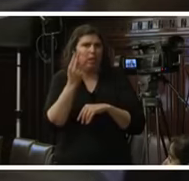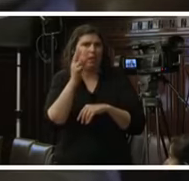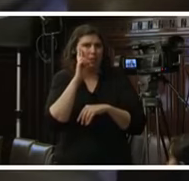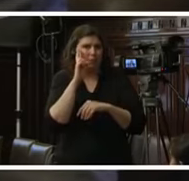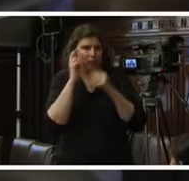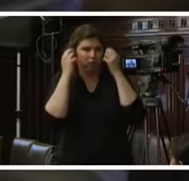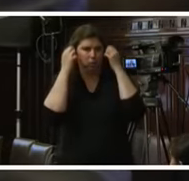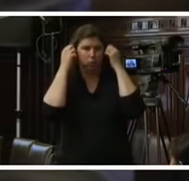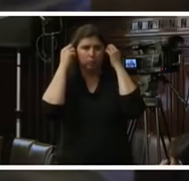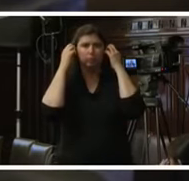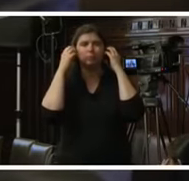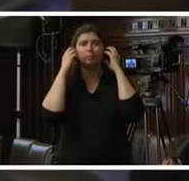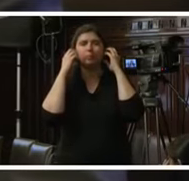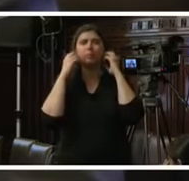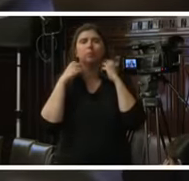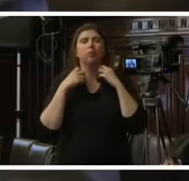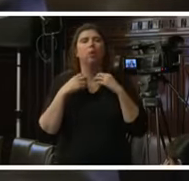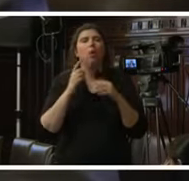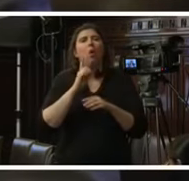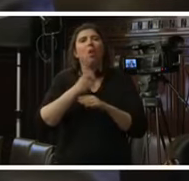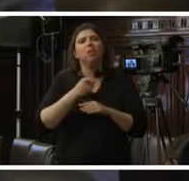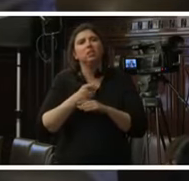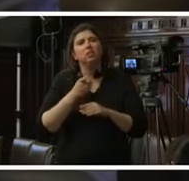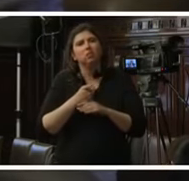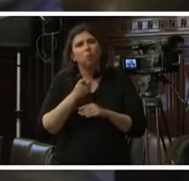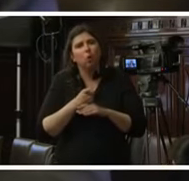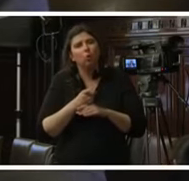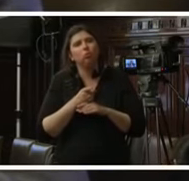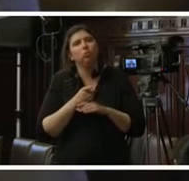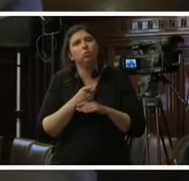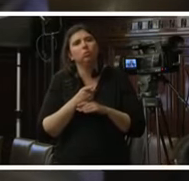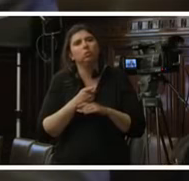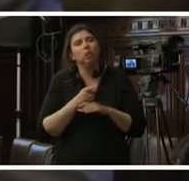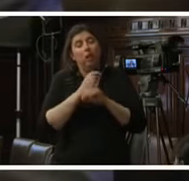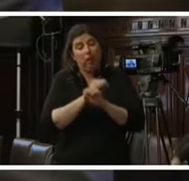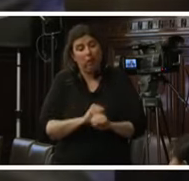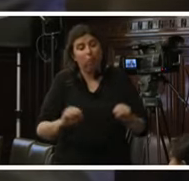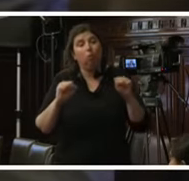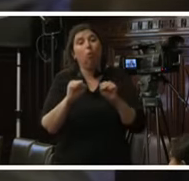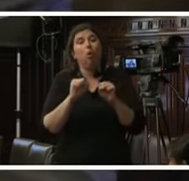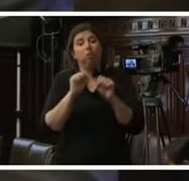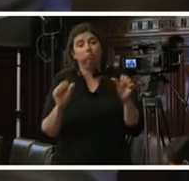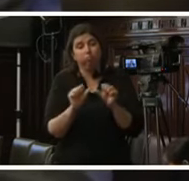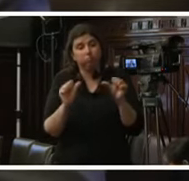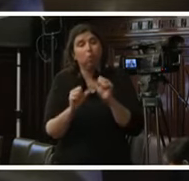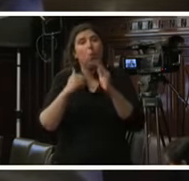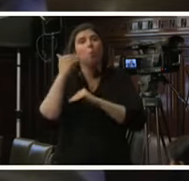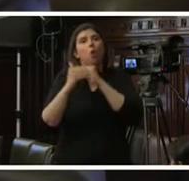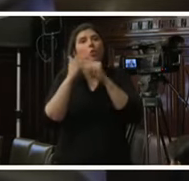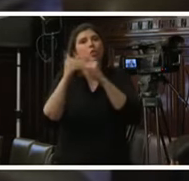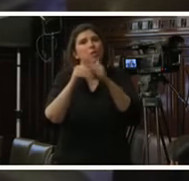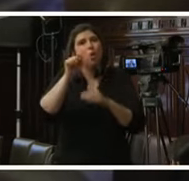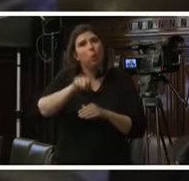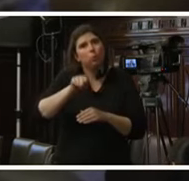decisión de instaurar un proceso un juicio político que podría